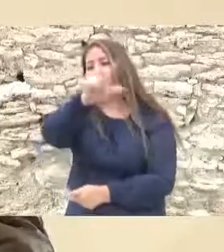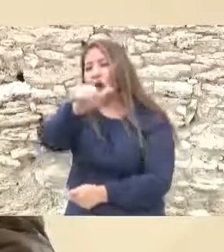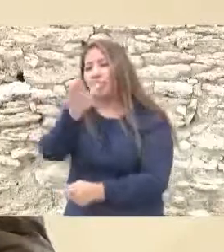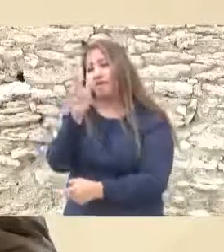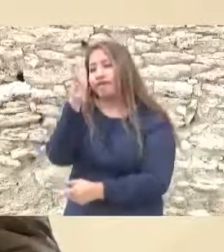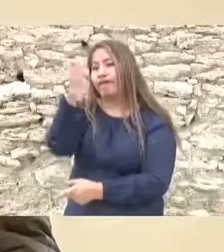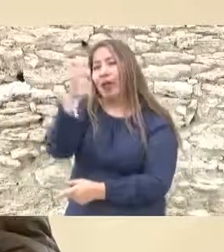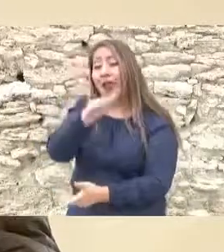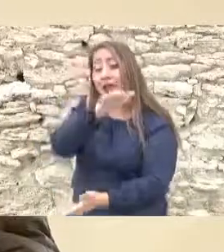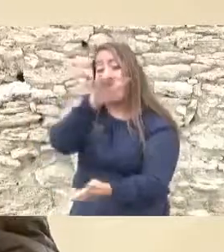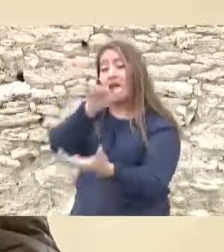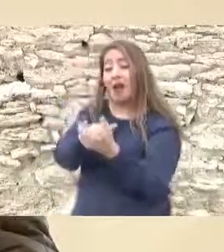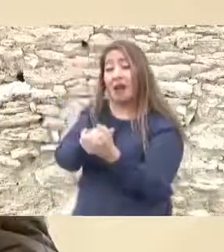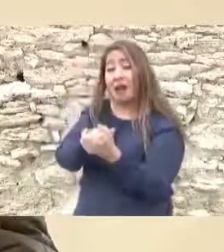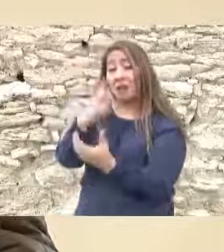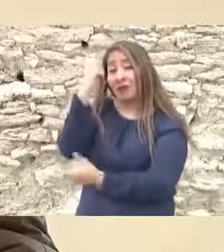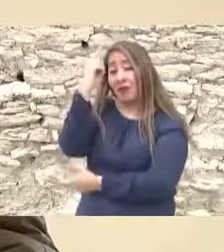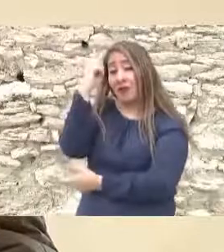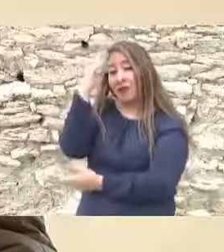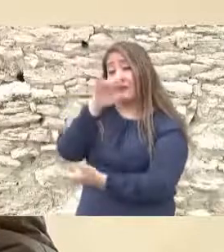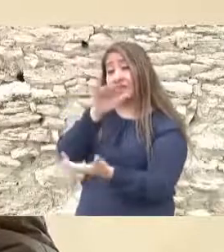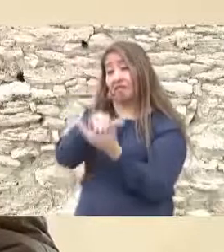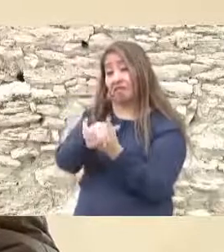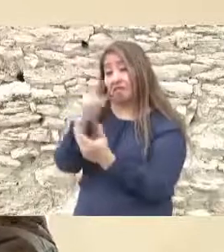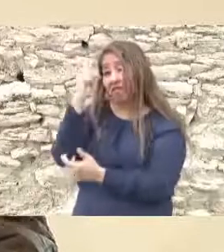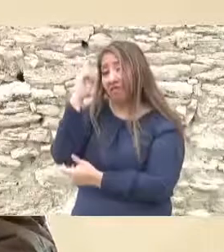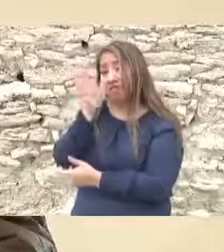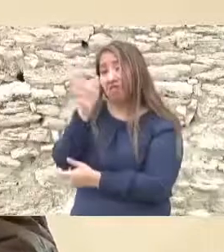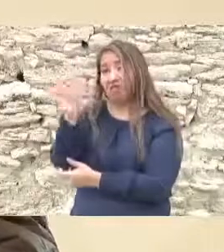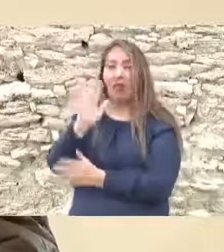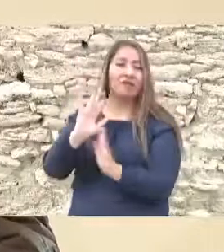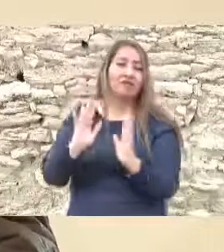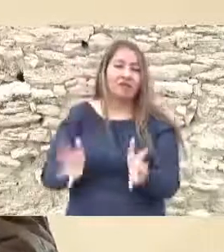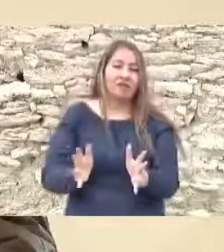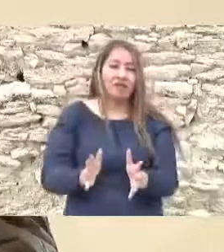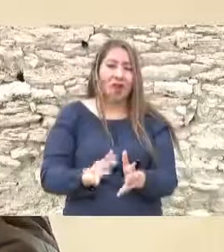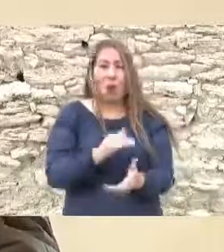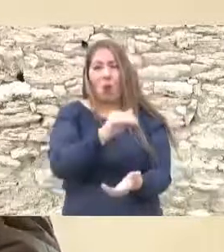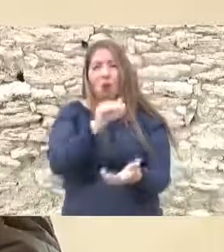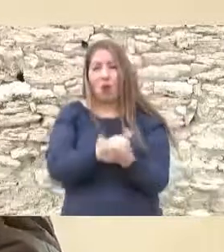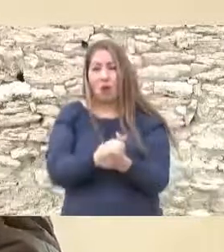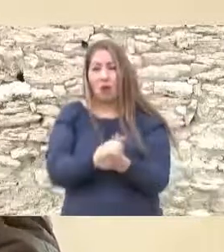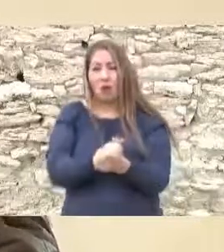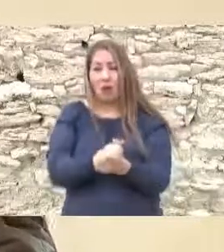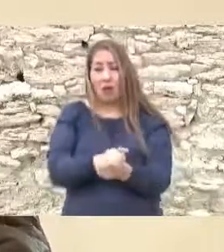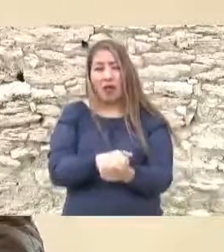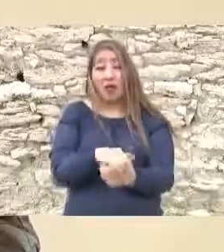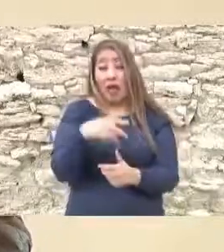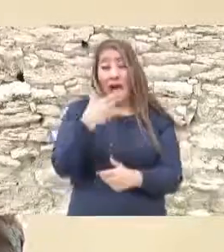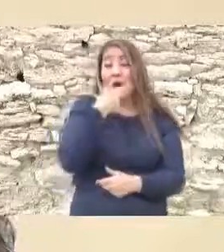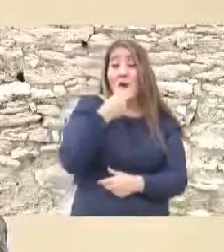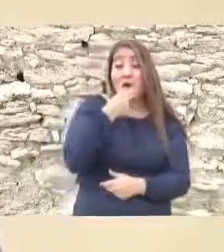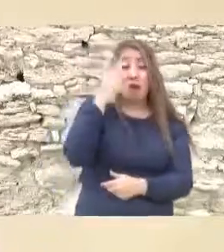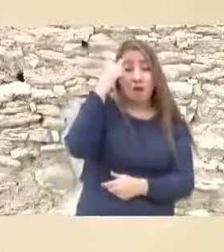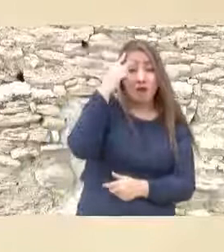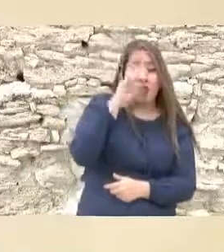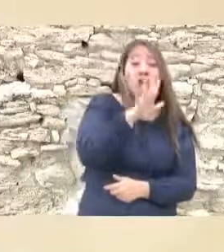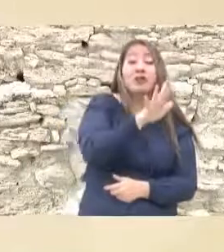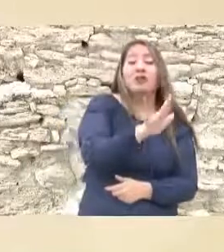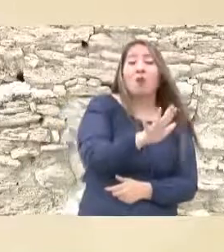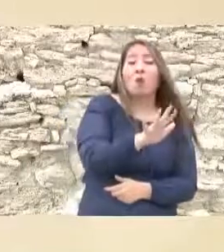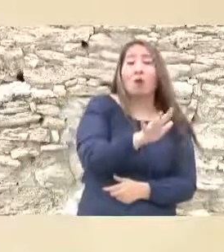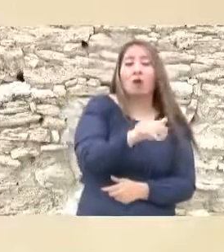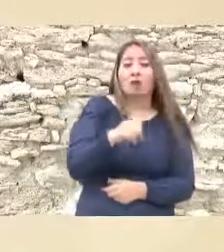en la esposa de Porfirio él ya cuando se casan tenía 50 años y ella